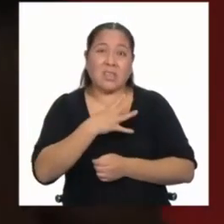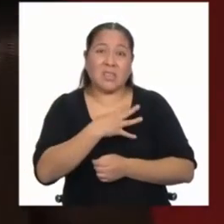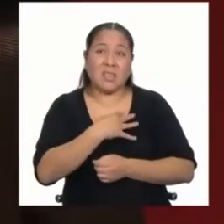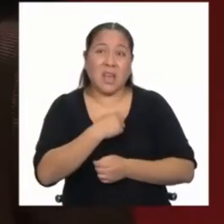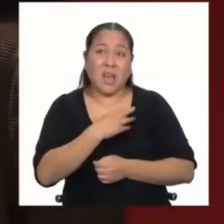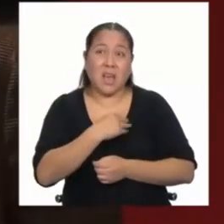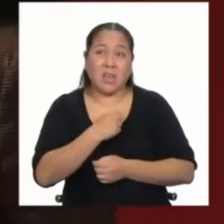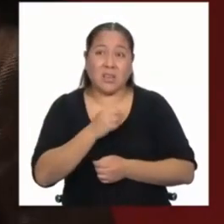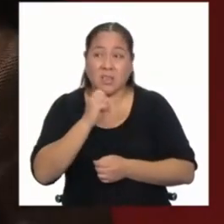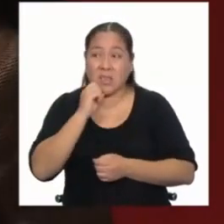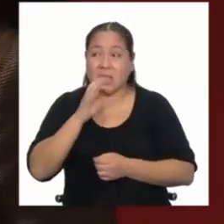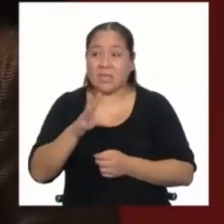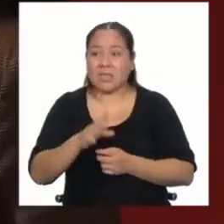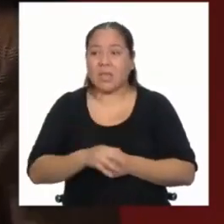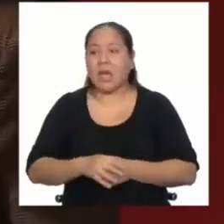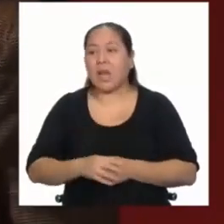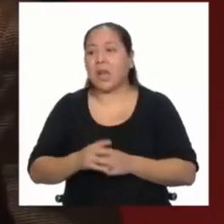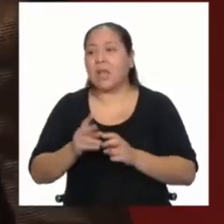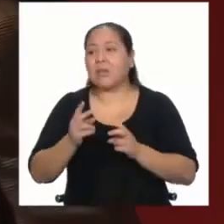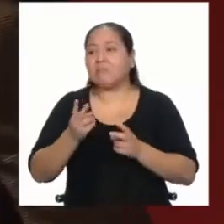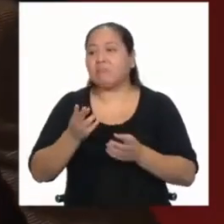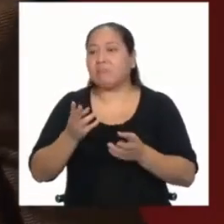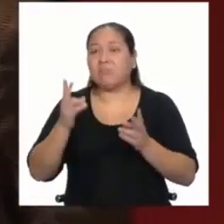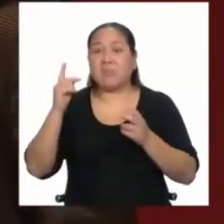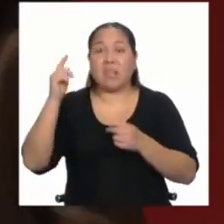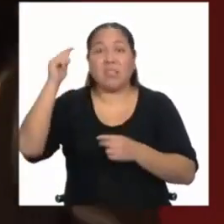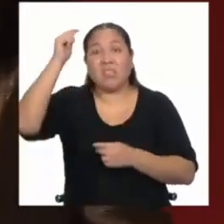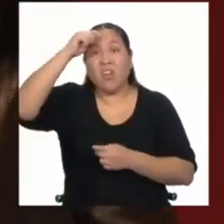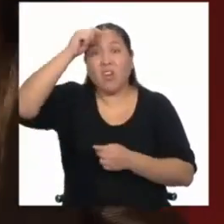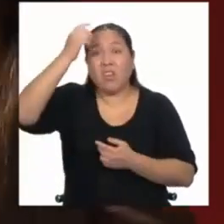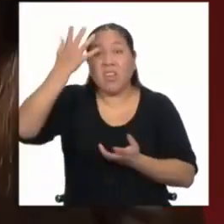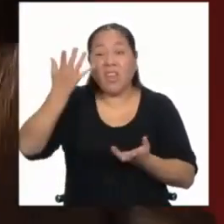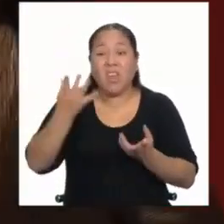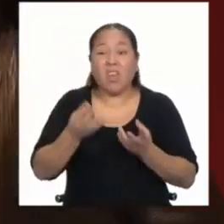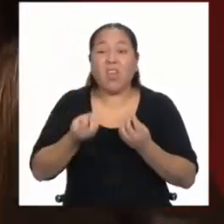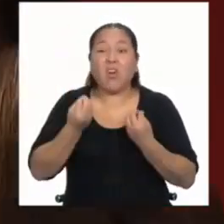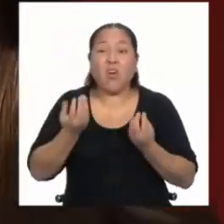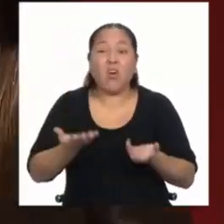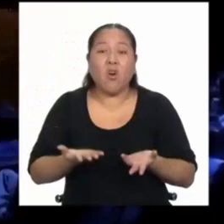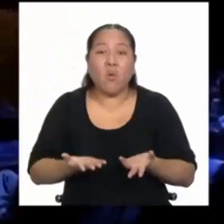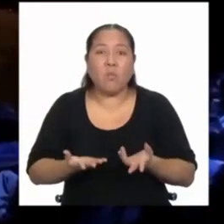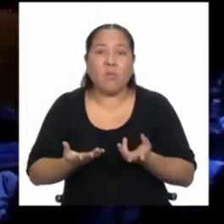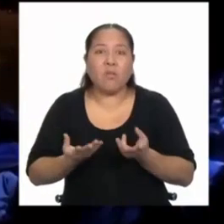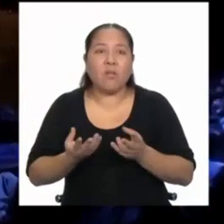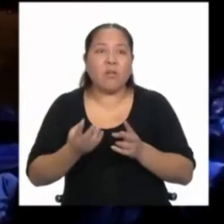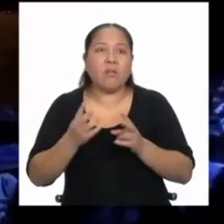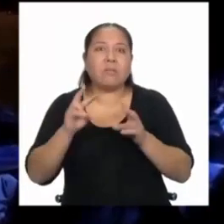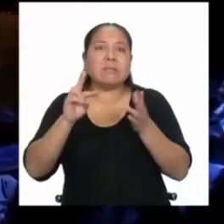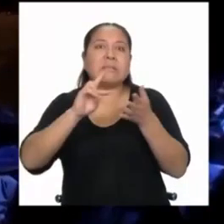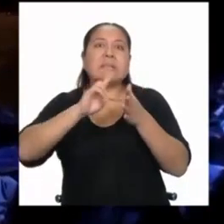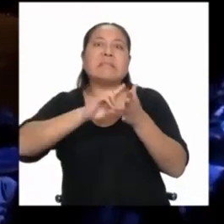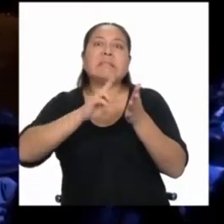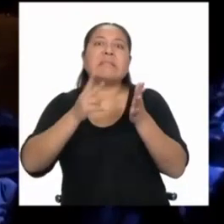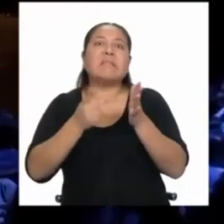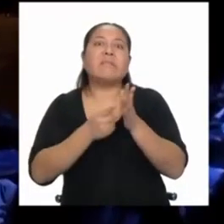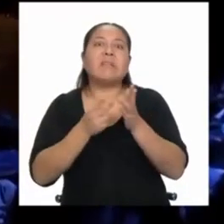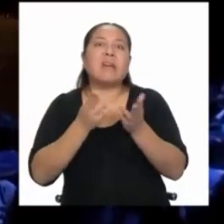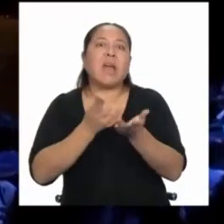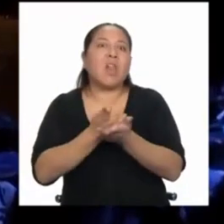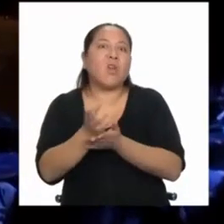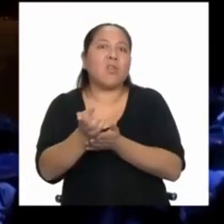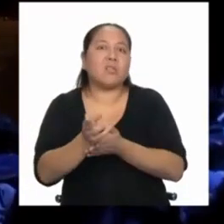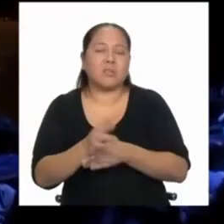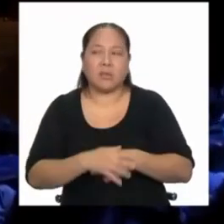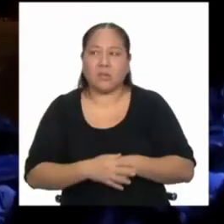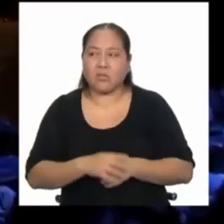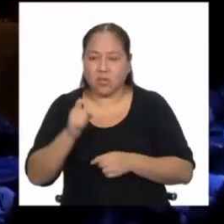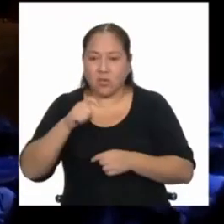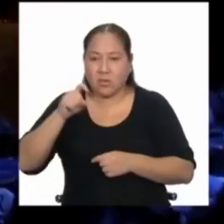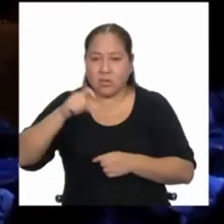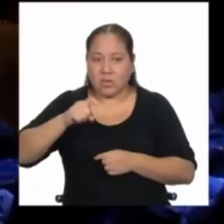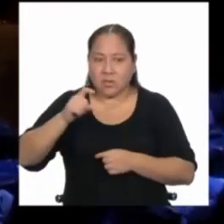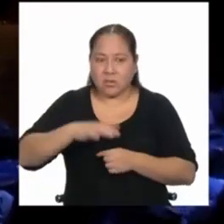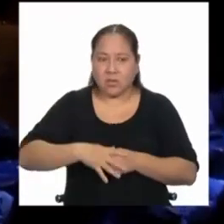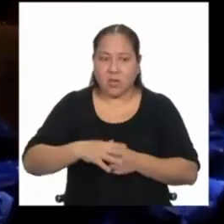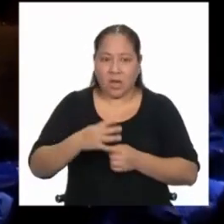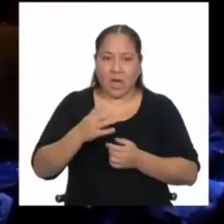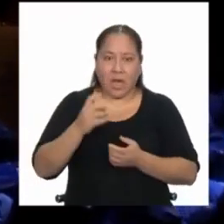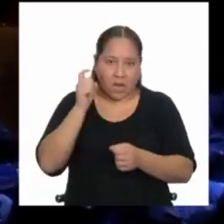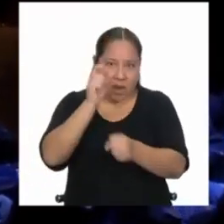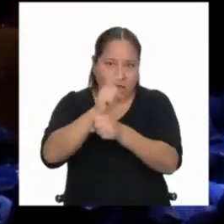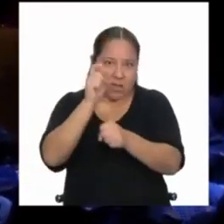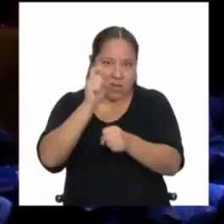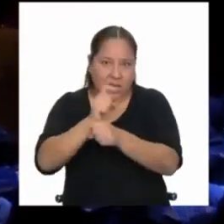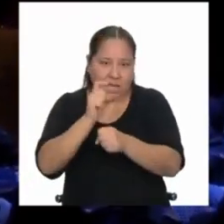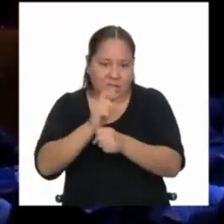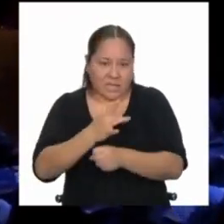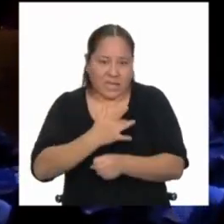teóricamente de qué se trata la honestidad. Eso no le va entrar al niño nunca. Nunca. Yo considero que la educación tiene que ser experimental. Tienen que sentirlo,